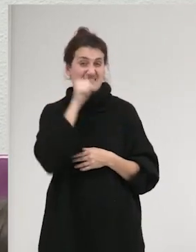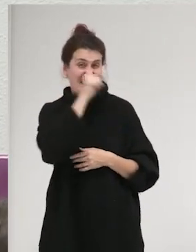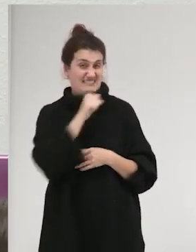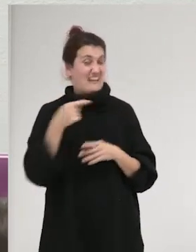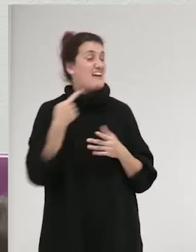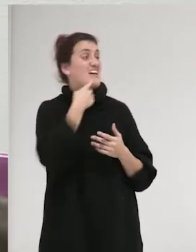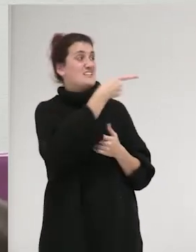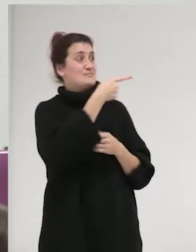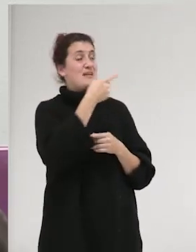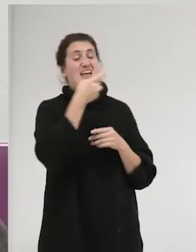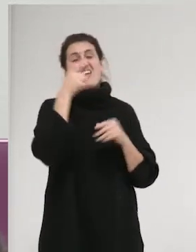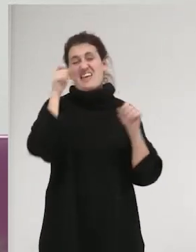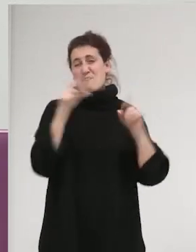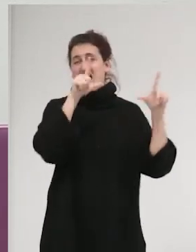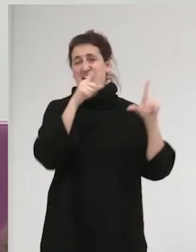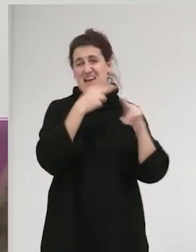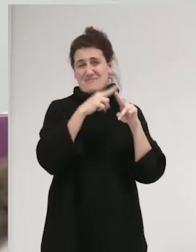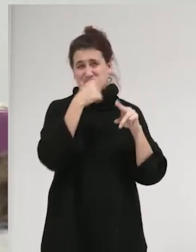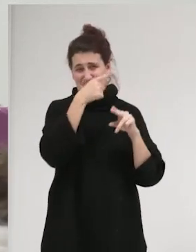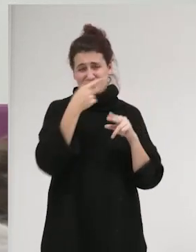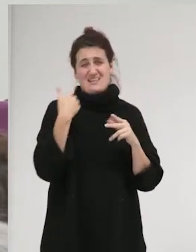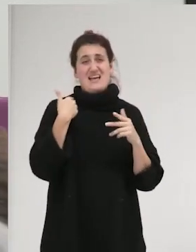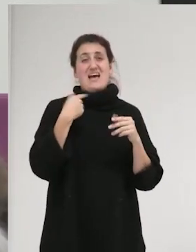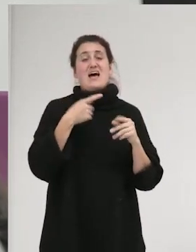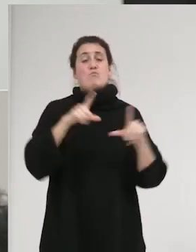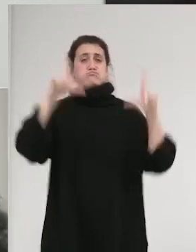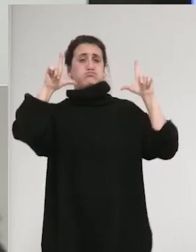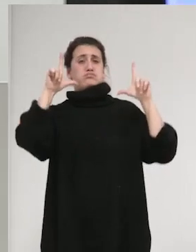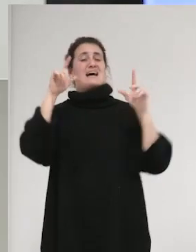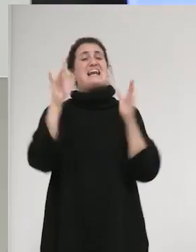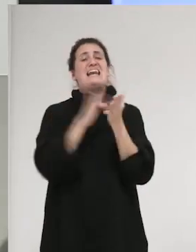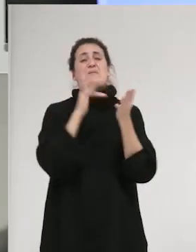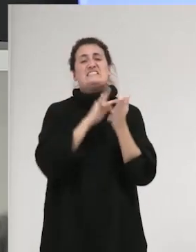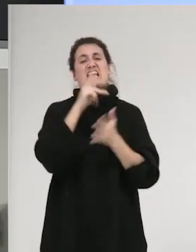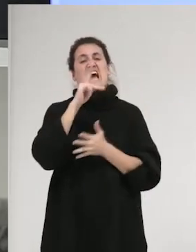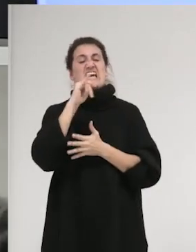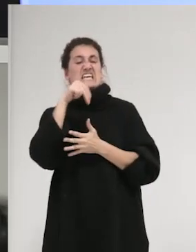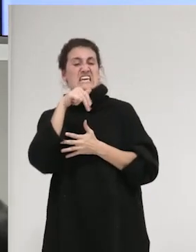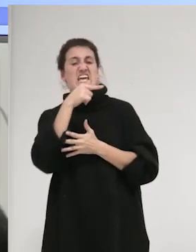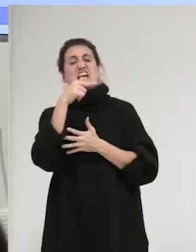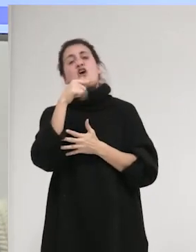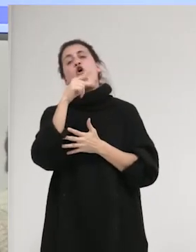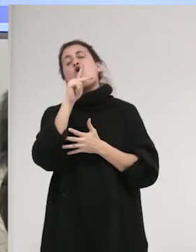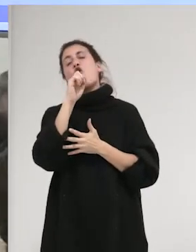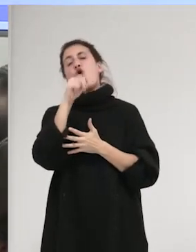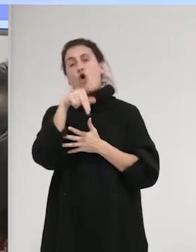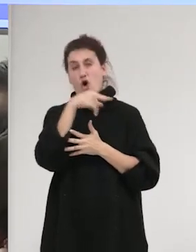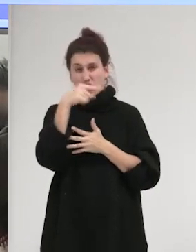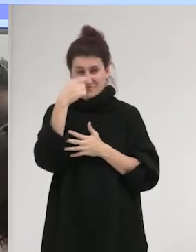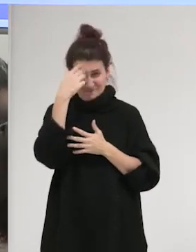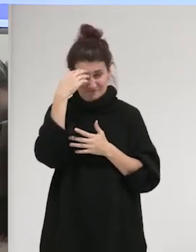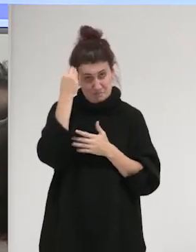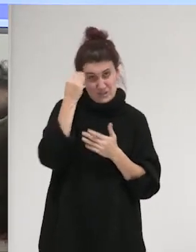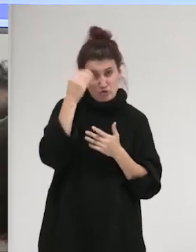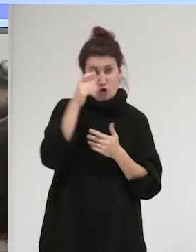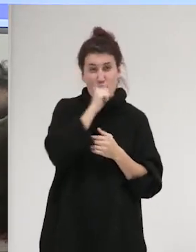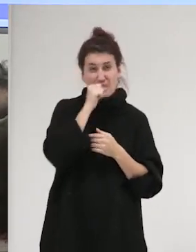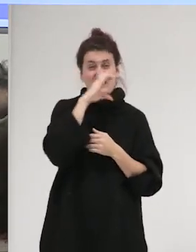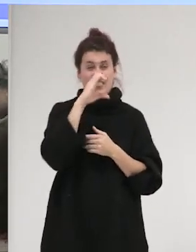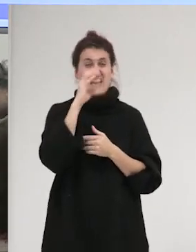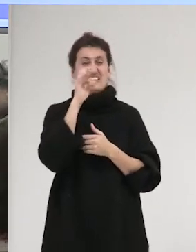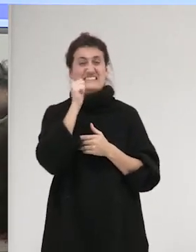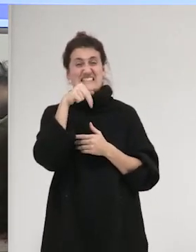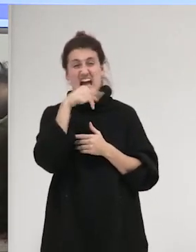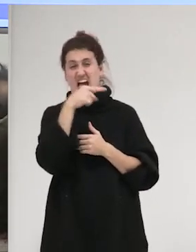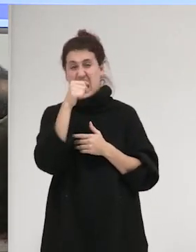portada para la revista King Kong. Cetangana, supongo que conocéis, pasaré rápido por